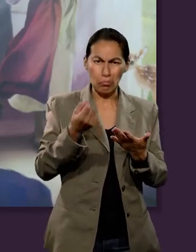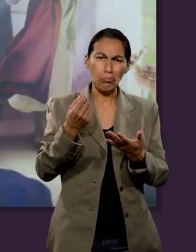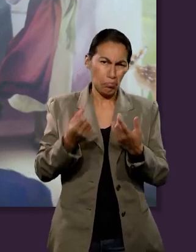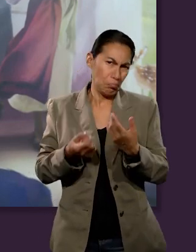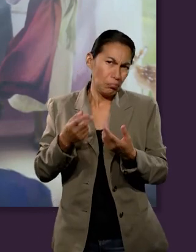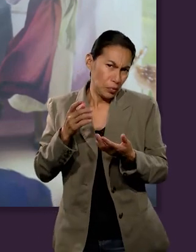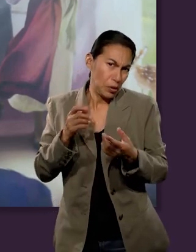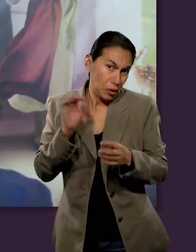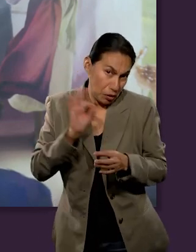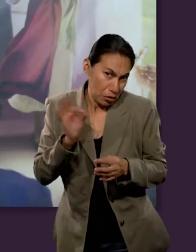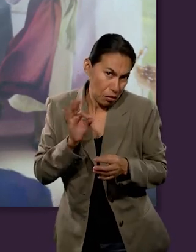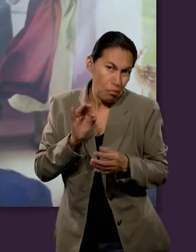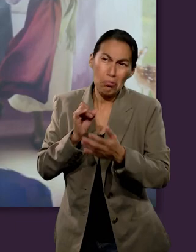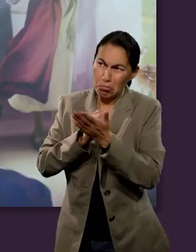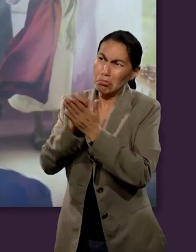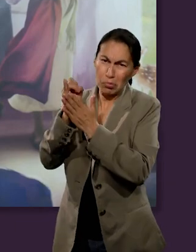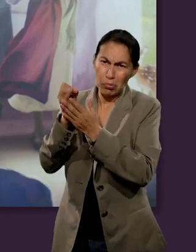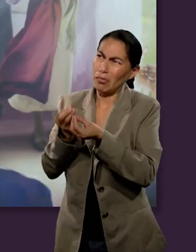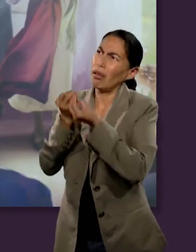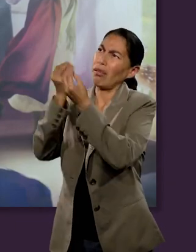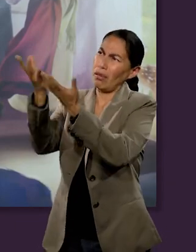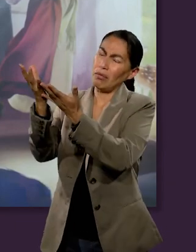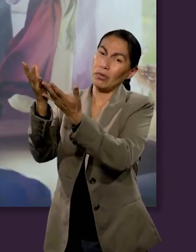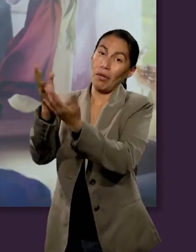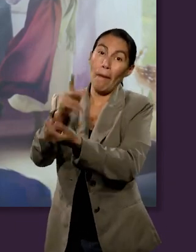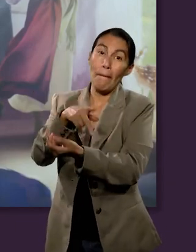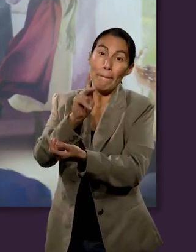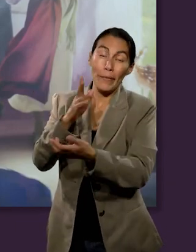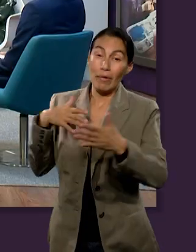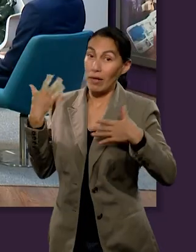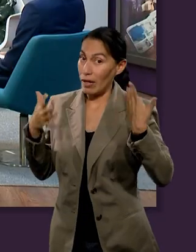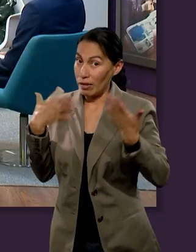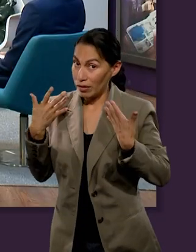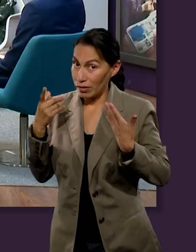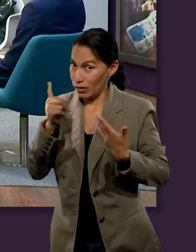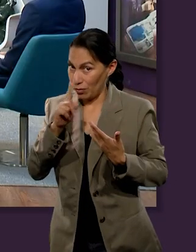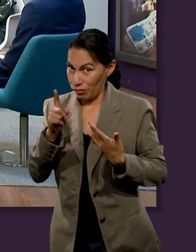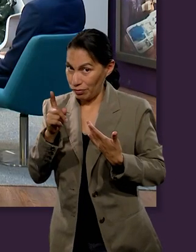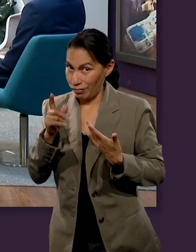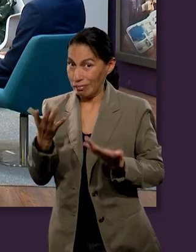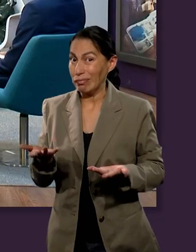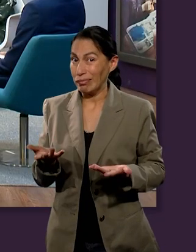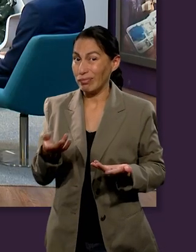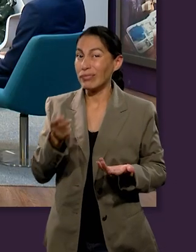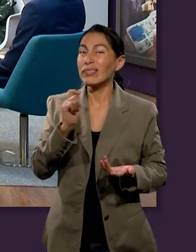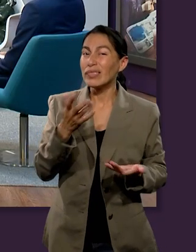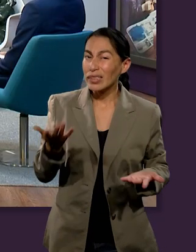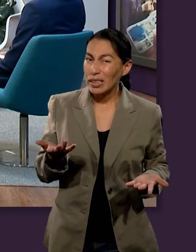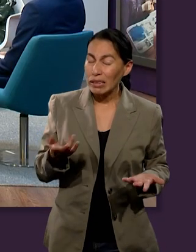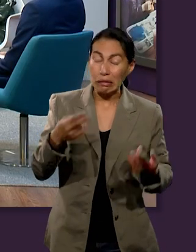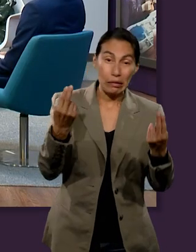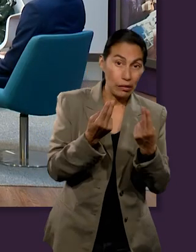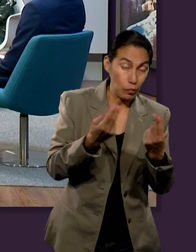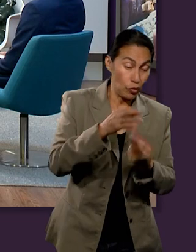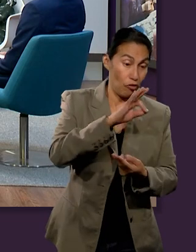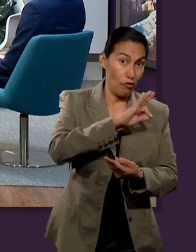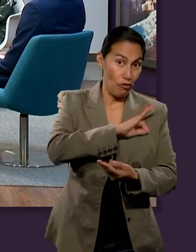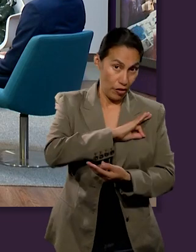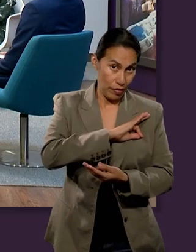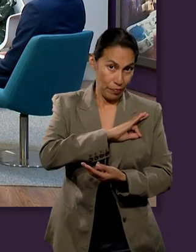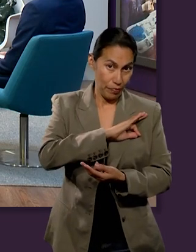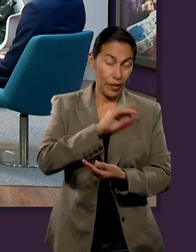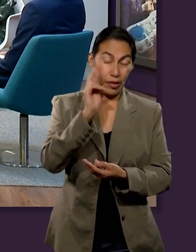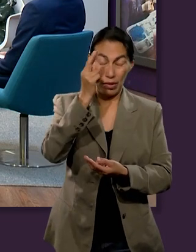decida devolverlo, pero no lo hacemos siempre con alegría. Por eso se necesita fe. Fe para